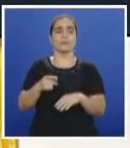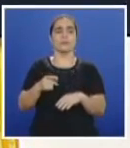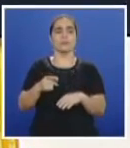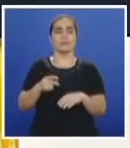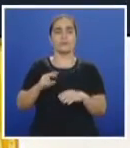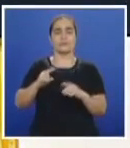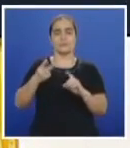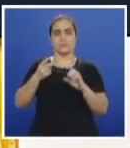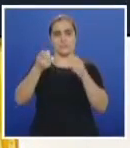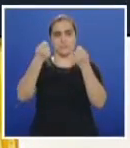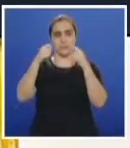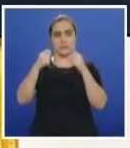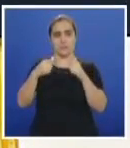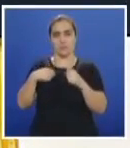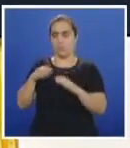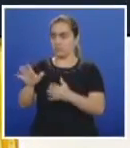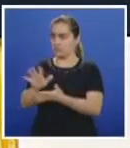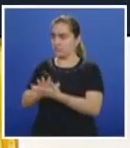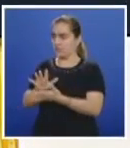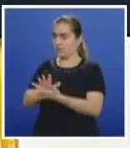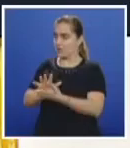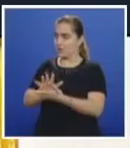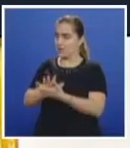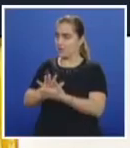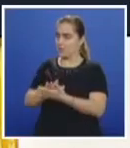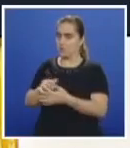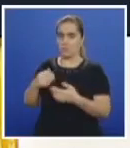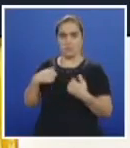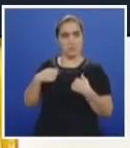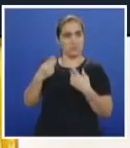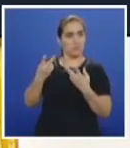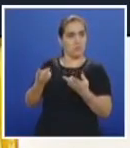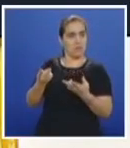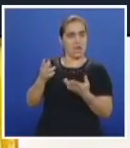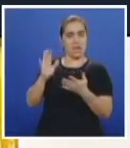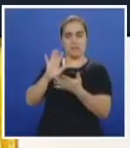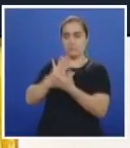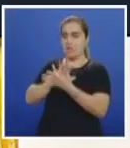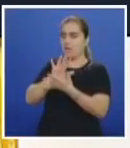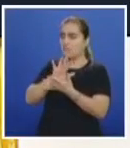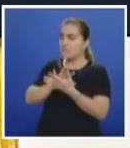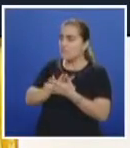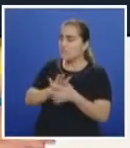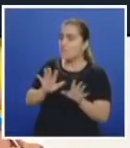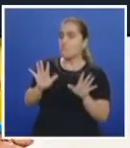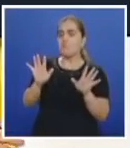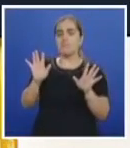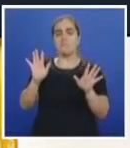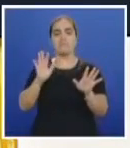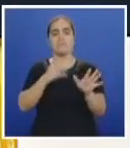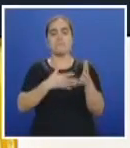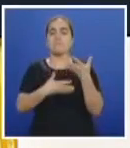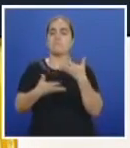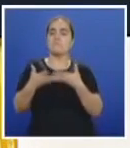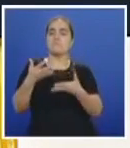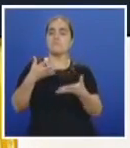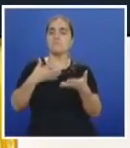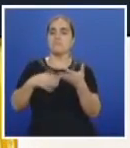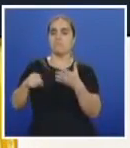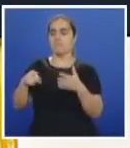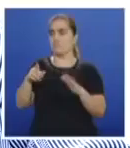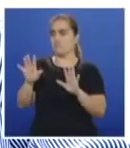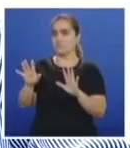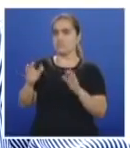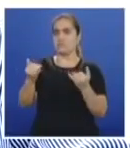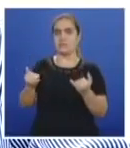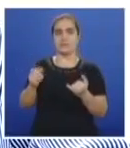corte, con sumo respeto, está muy tranquilo en esta temporada. Lo vemos en una actitud muy conciliadora. Le ha ido muy bien, entonces, en esta temporada.